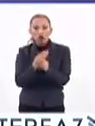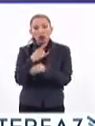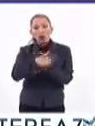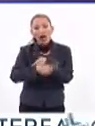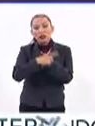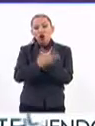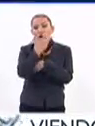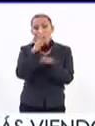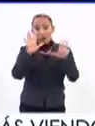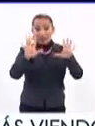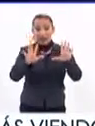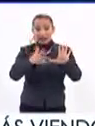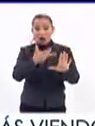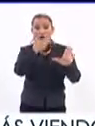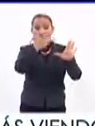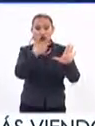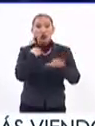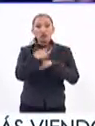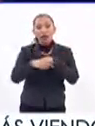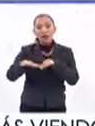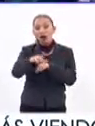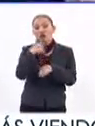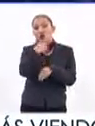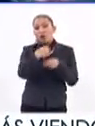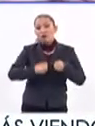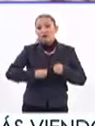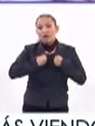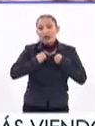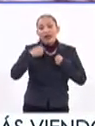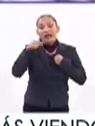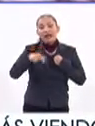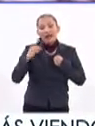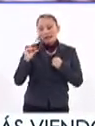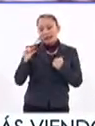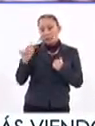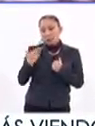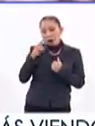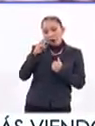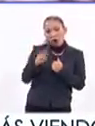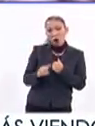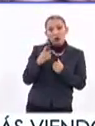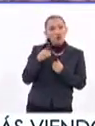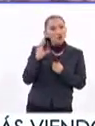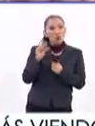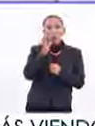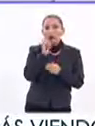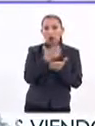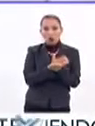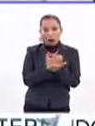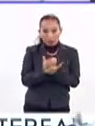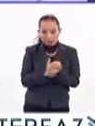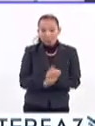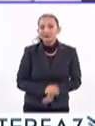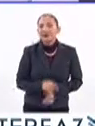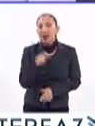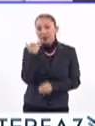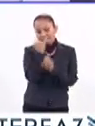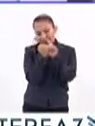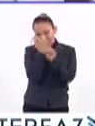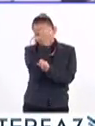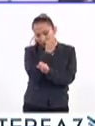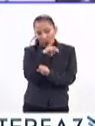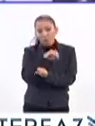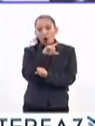afectando a 8 de cada 10 personas en algún momento de su vida y hasta hace poco no era curable. A través de estudios